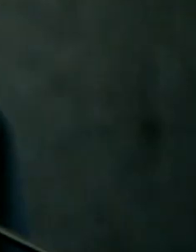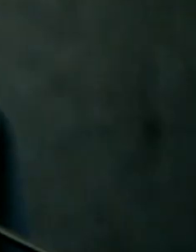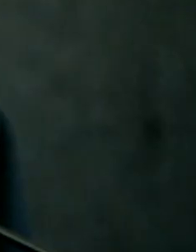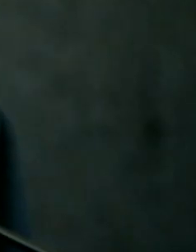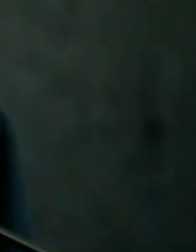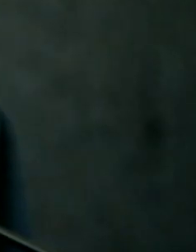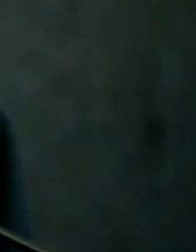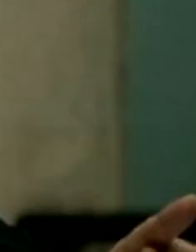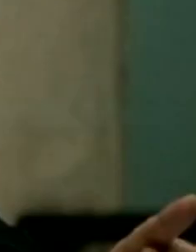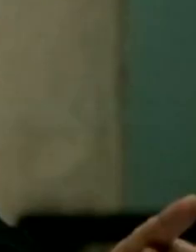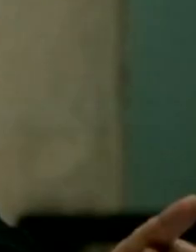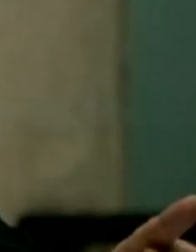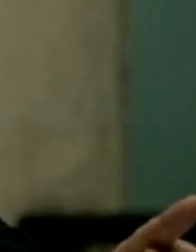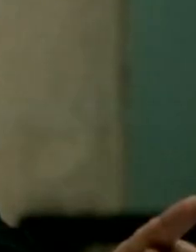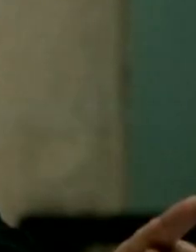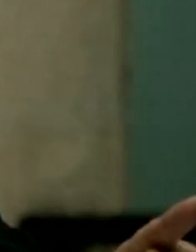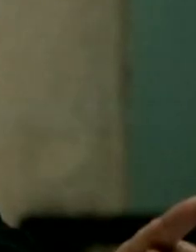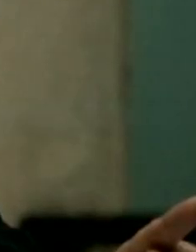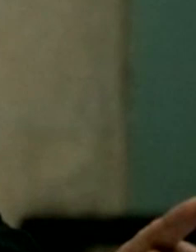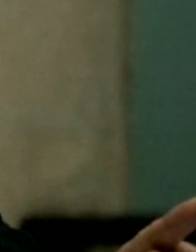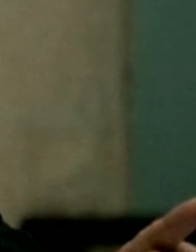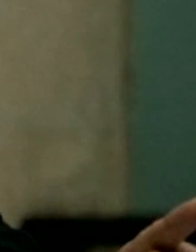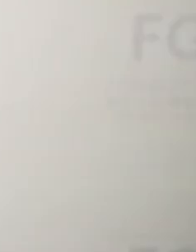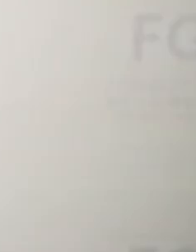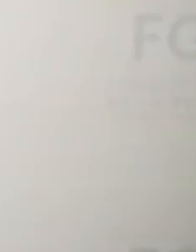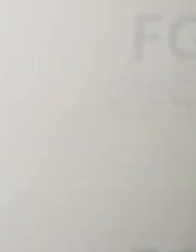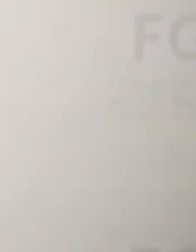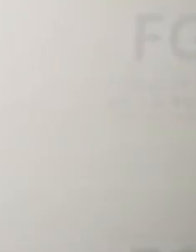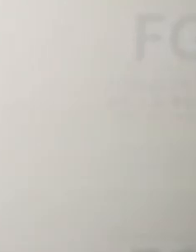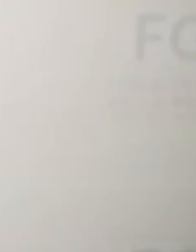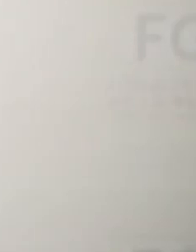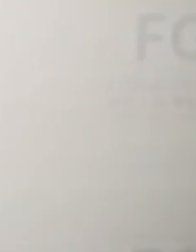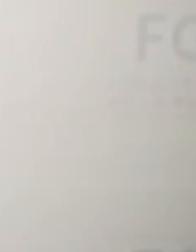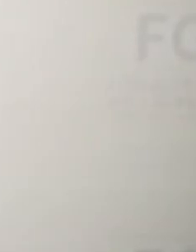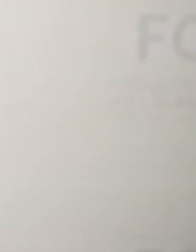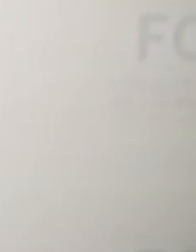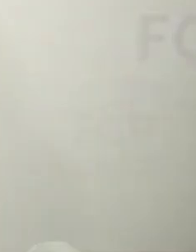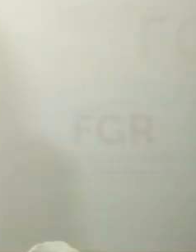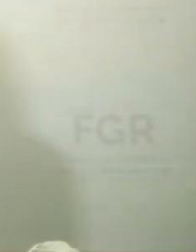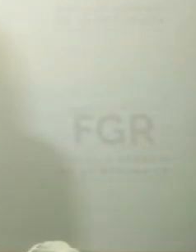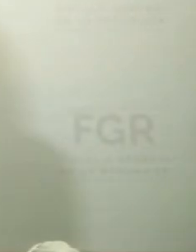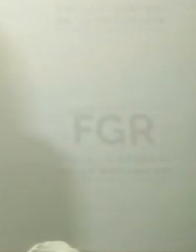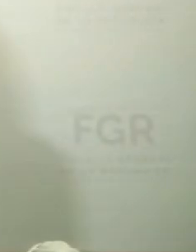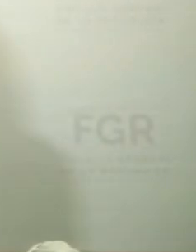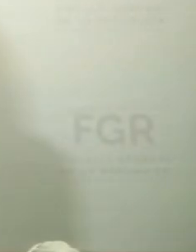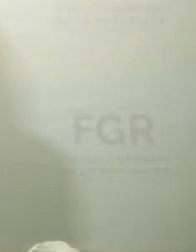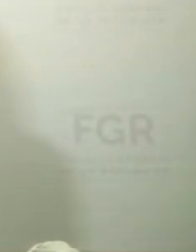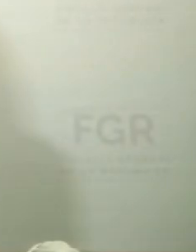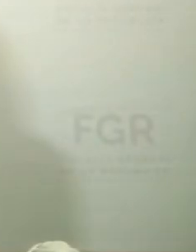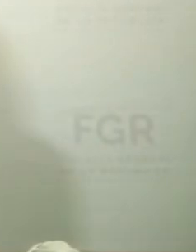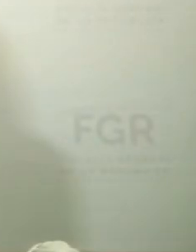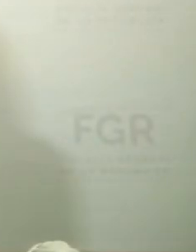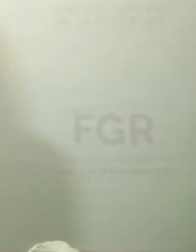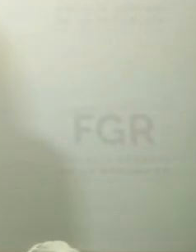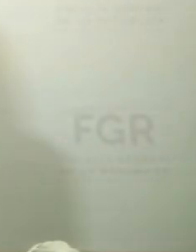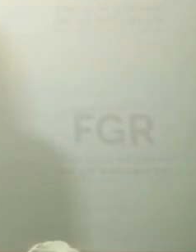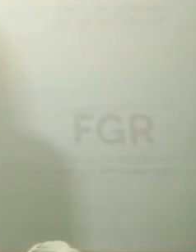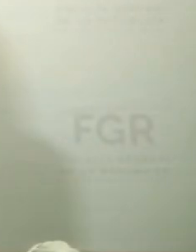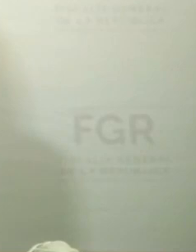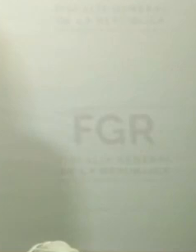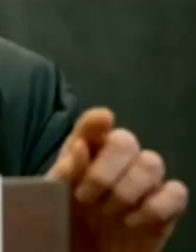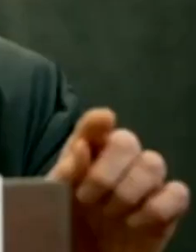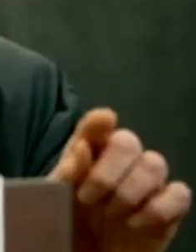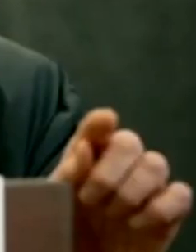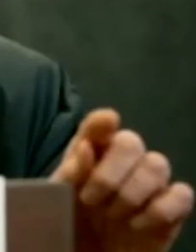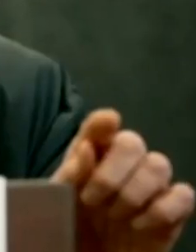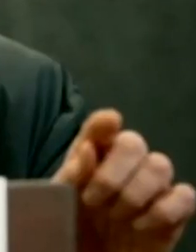Manero, donde lo acusan de intervenir en el proceso penal de su sobrina Alejandra Cuevas, quien está acusada de malos cuidados que terminaron